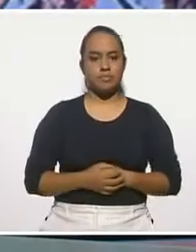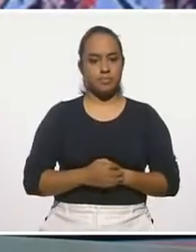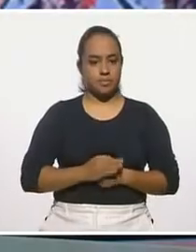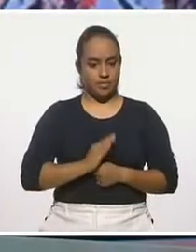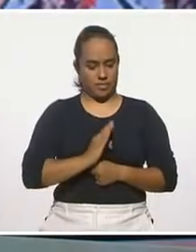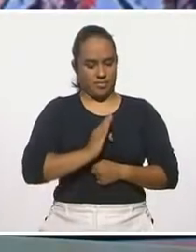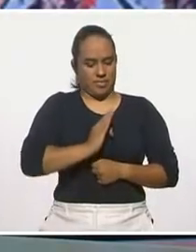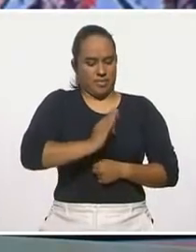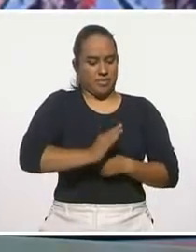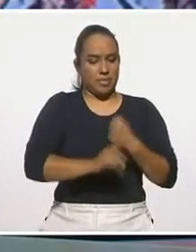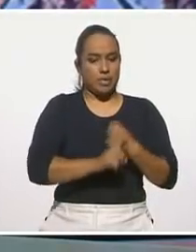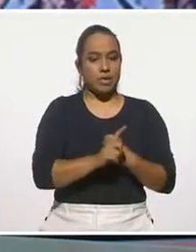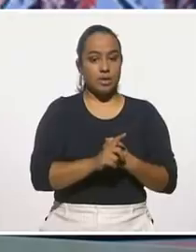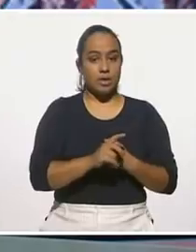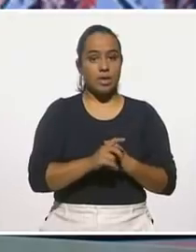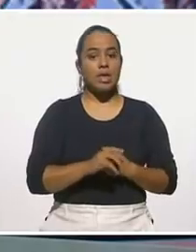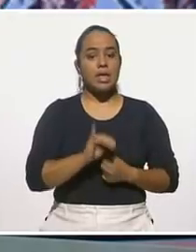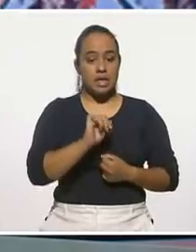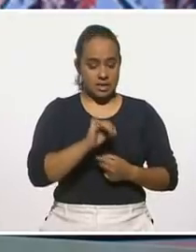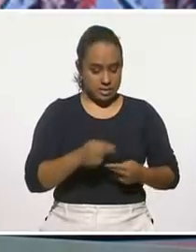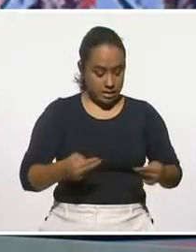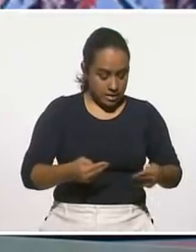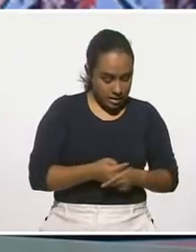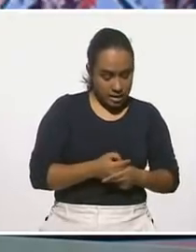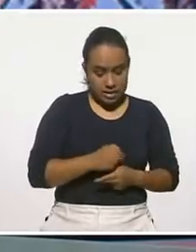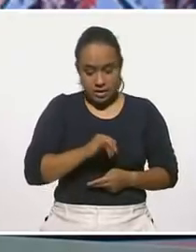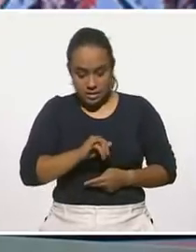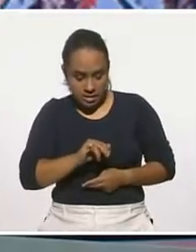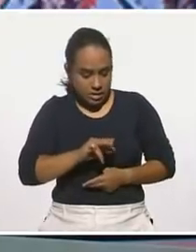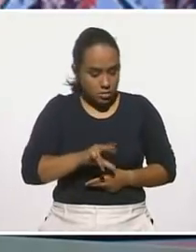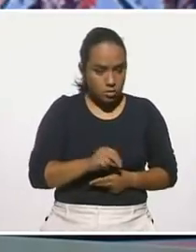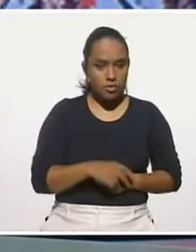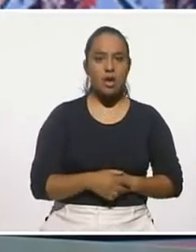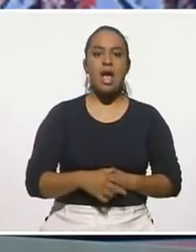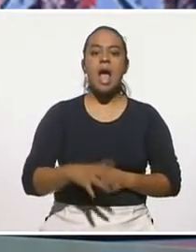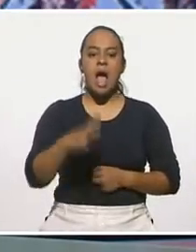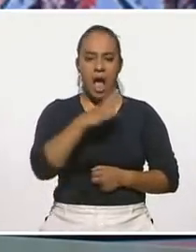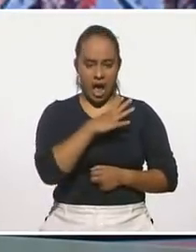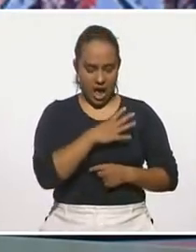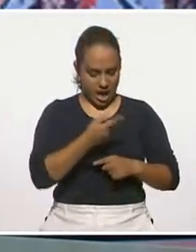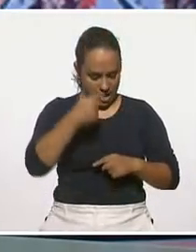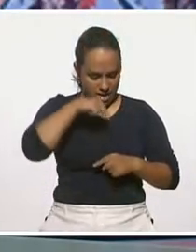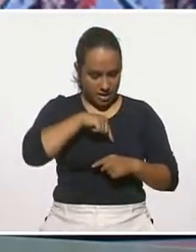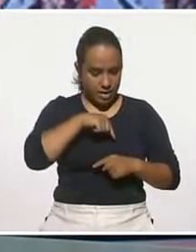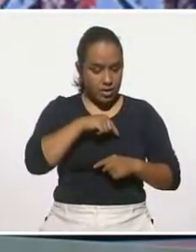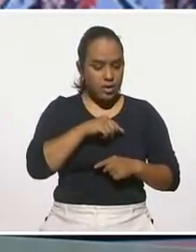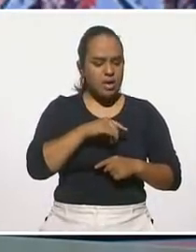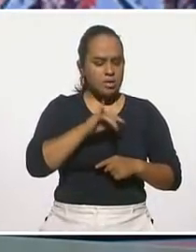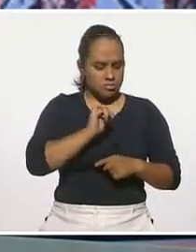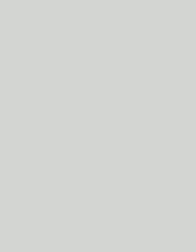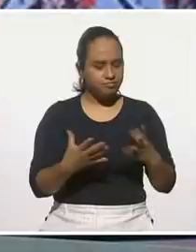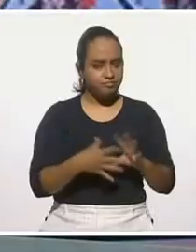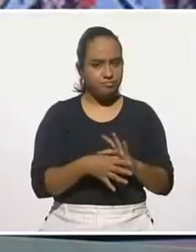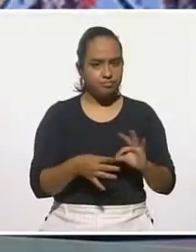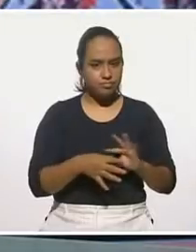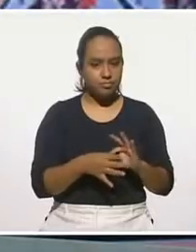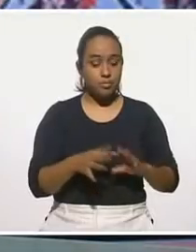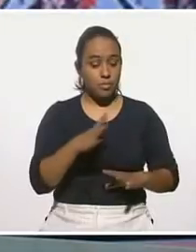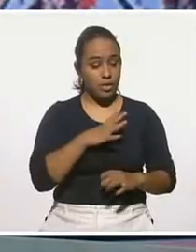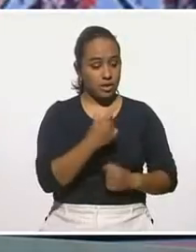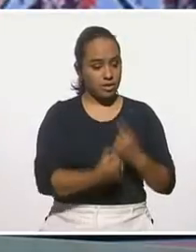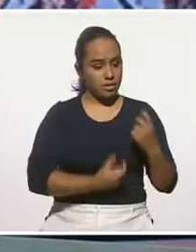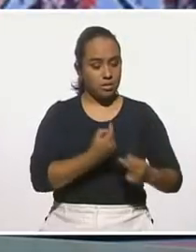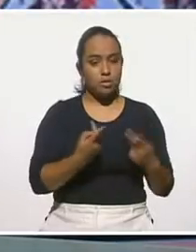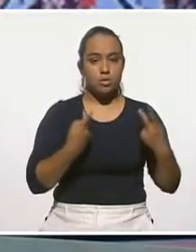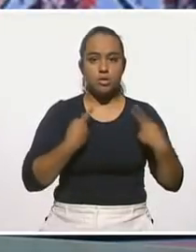Resiliencia sobre el hecho si naces con resiliencia o no. Yo creo que naces con la potencialidad de ser más resiliente o no. Que hay personas